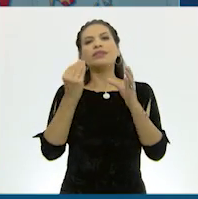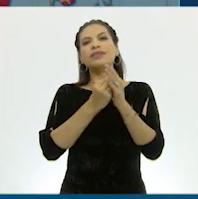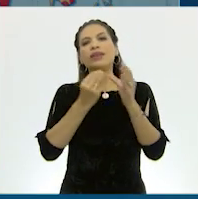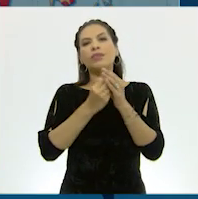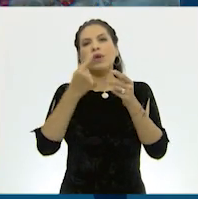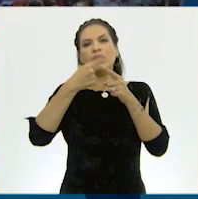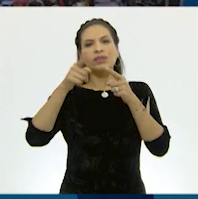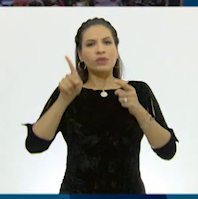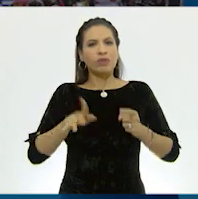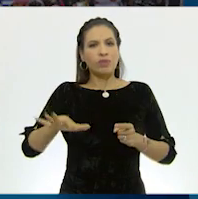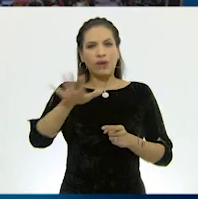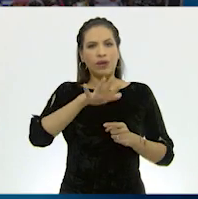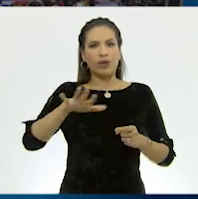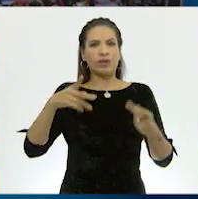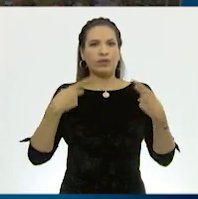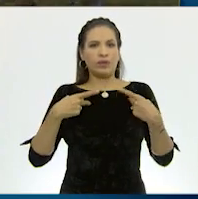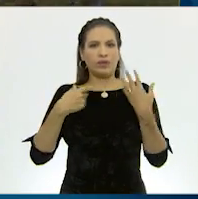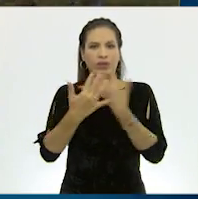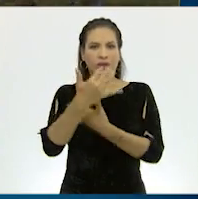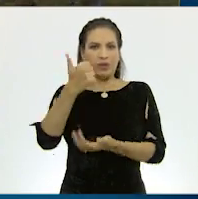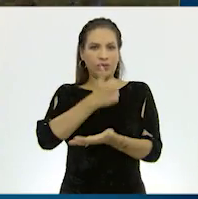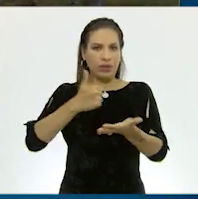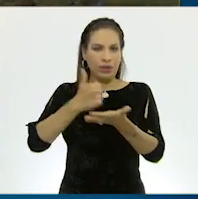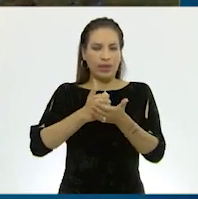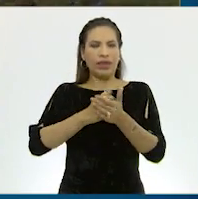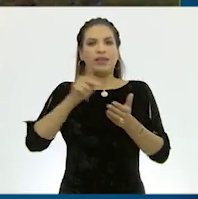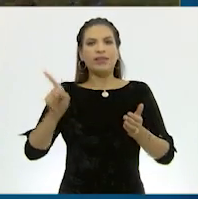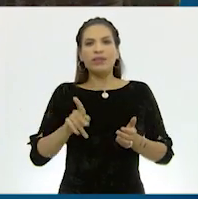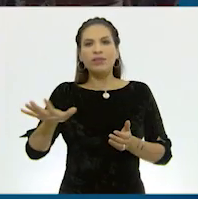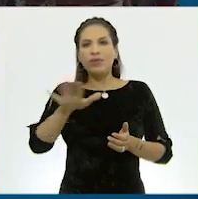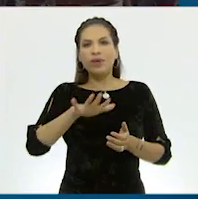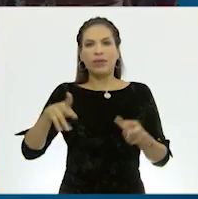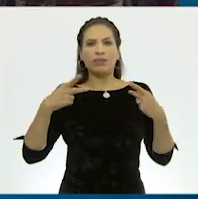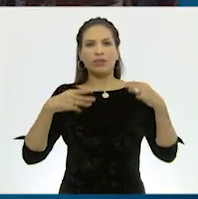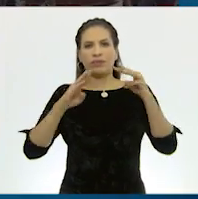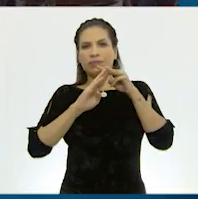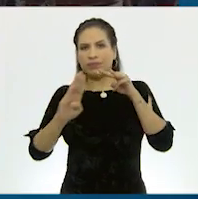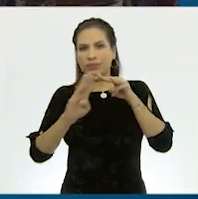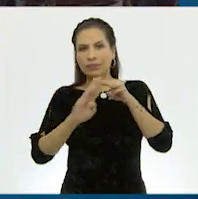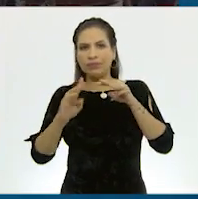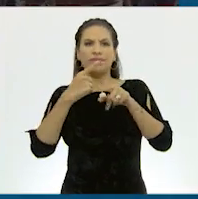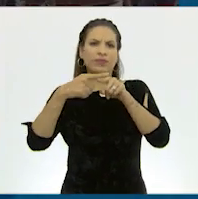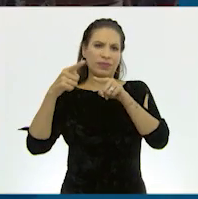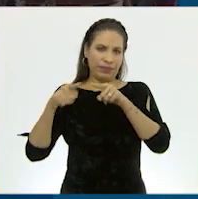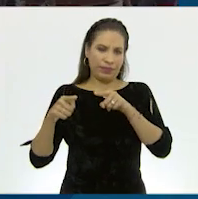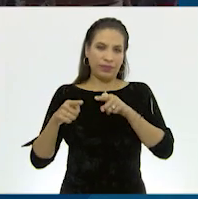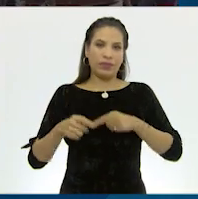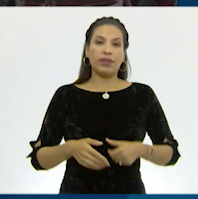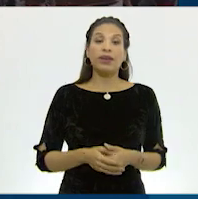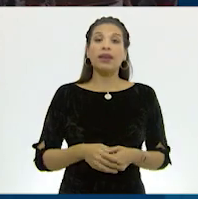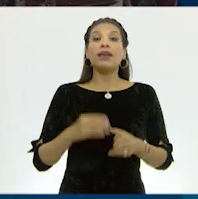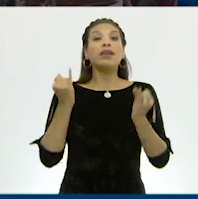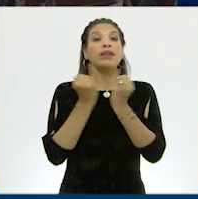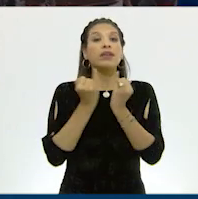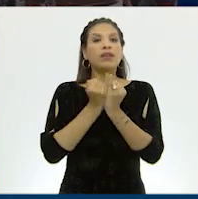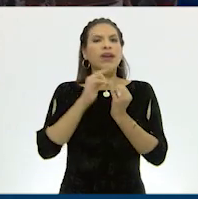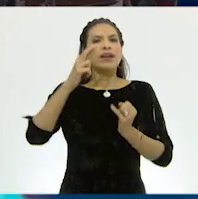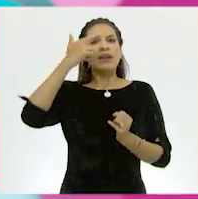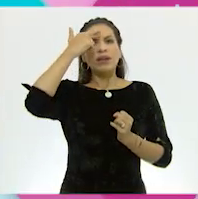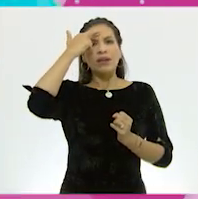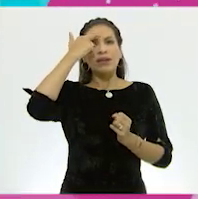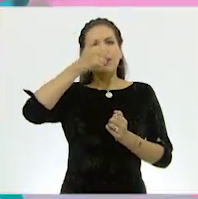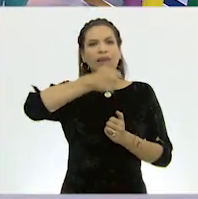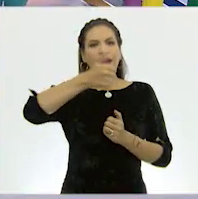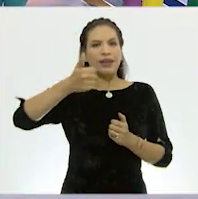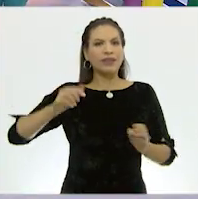poblaciones. Las urbanas, las rurales, las migrantes, entre otras. Y también recuerdo que